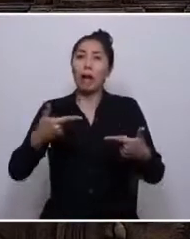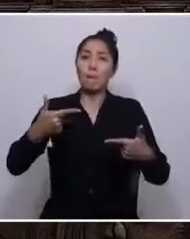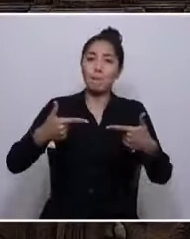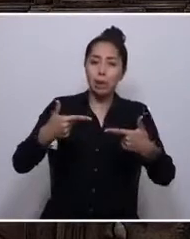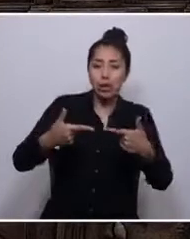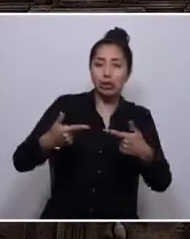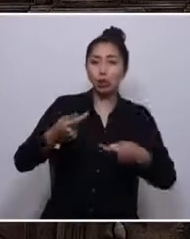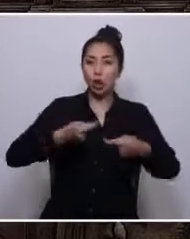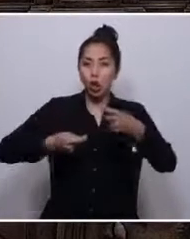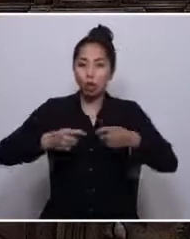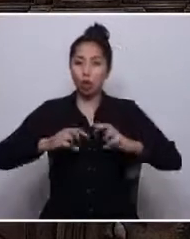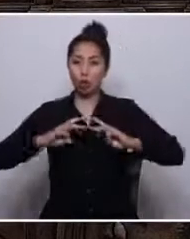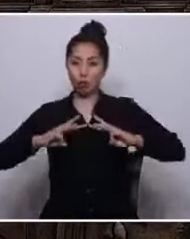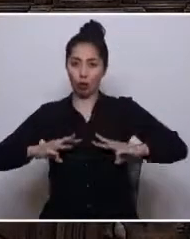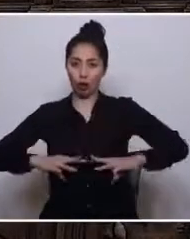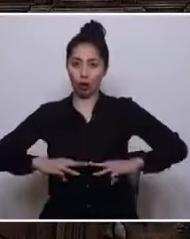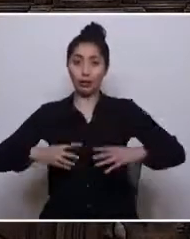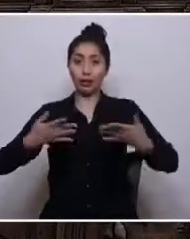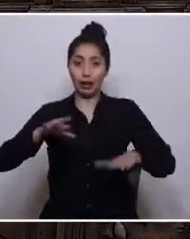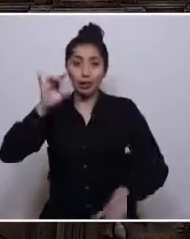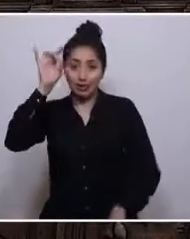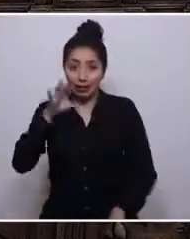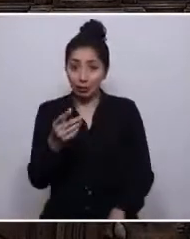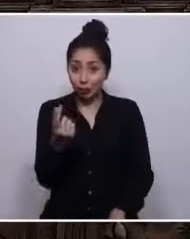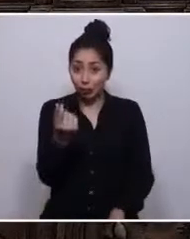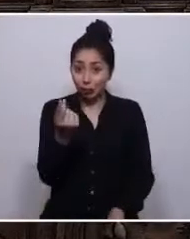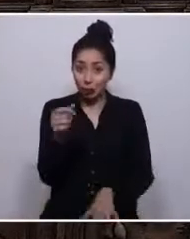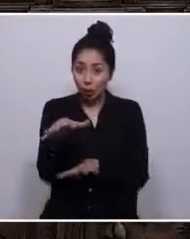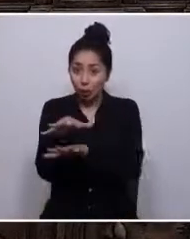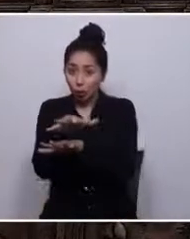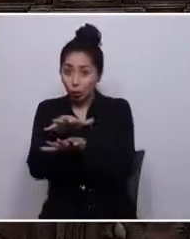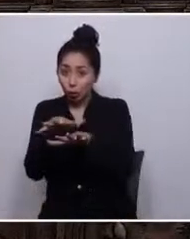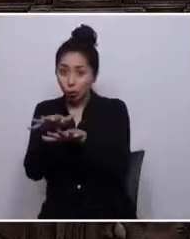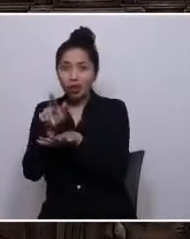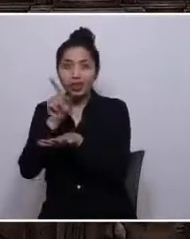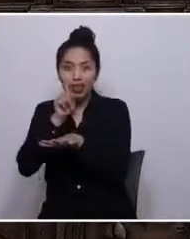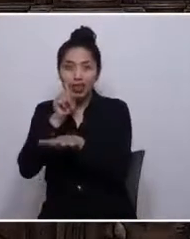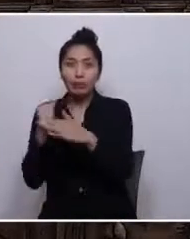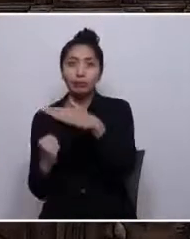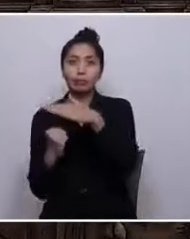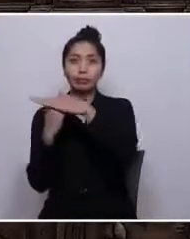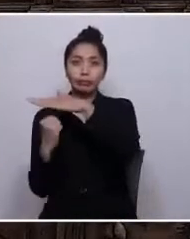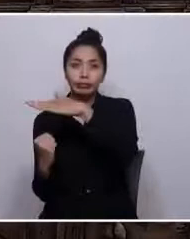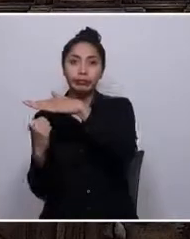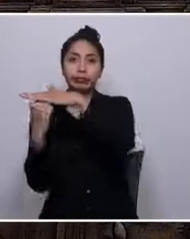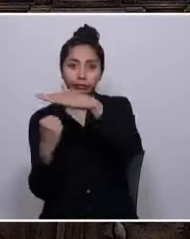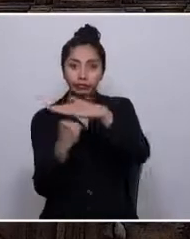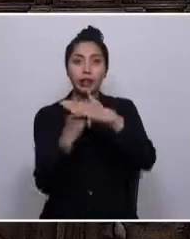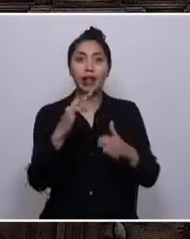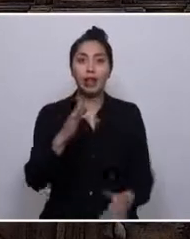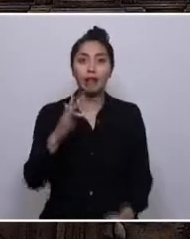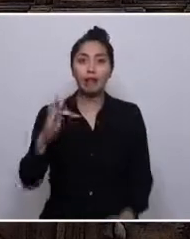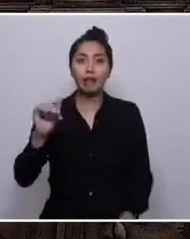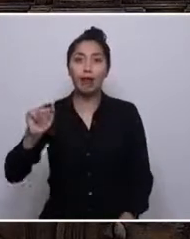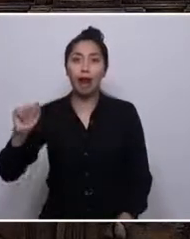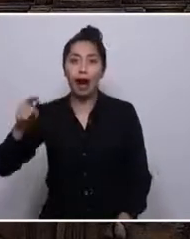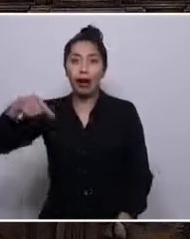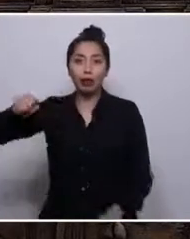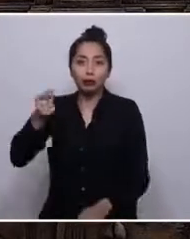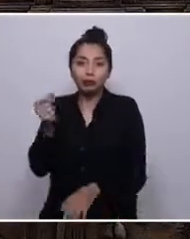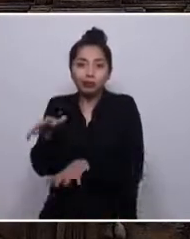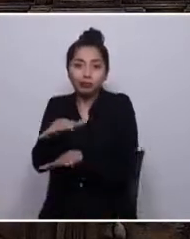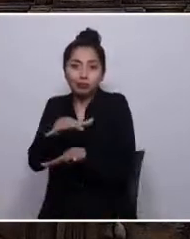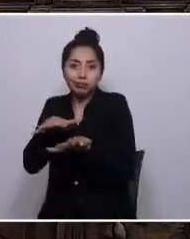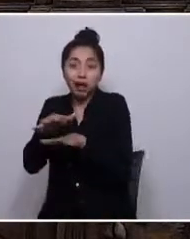hemos sabido de la corrupción que corroe a los altos mandos de las instituciones armadas y de muchos otros casos en que importantes